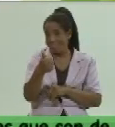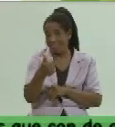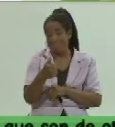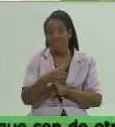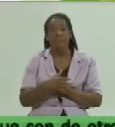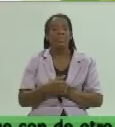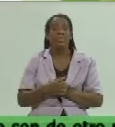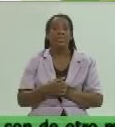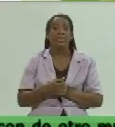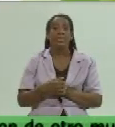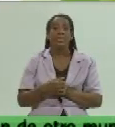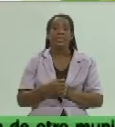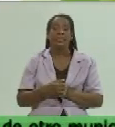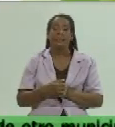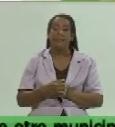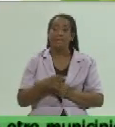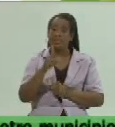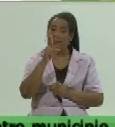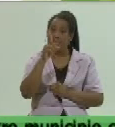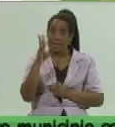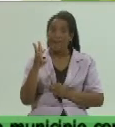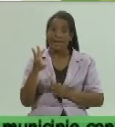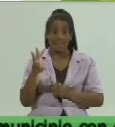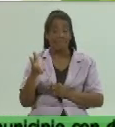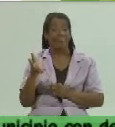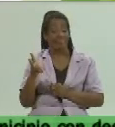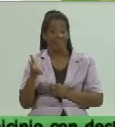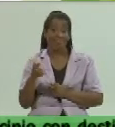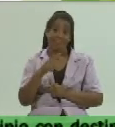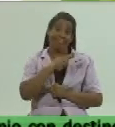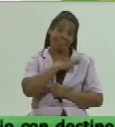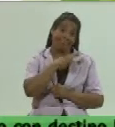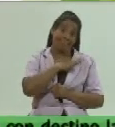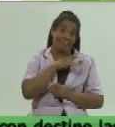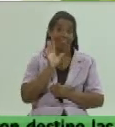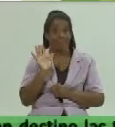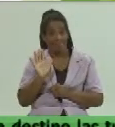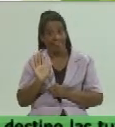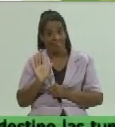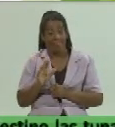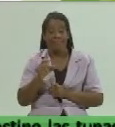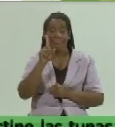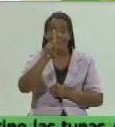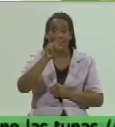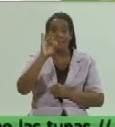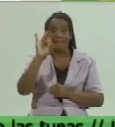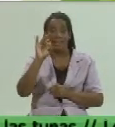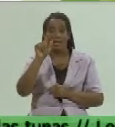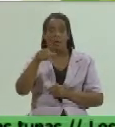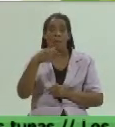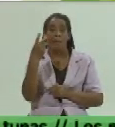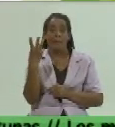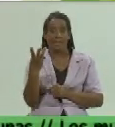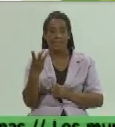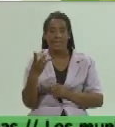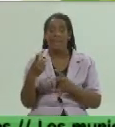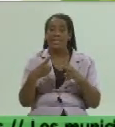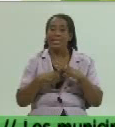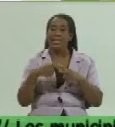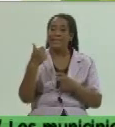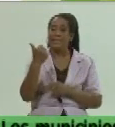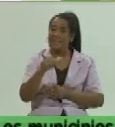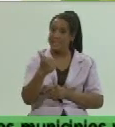13 con lugar en parte que representa el 17 3 y 10 que habían tenido